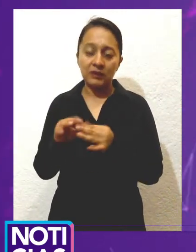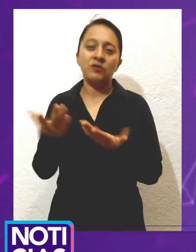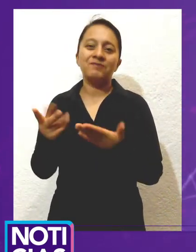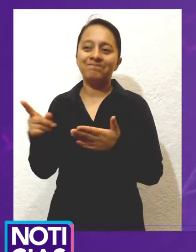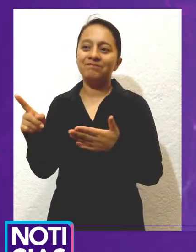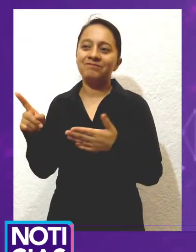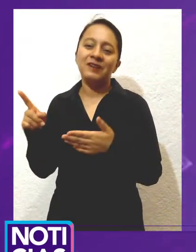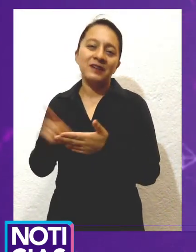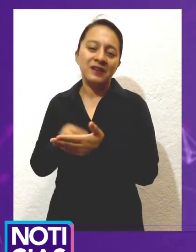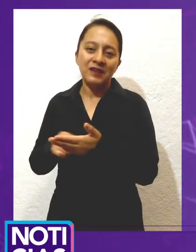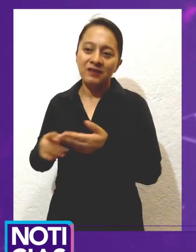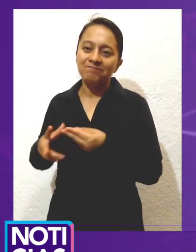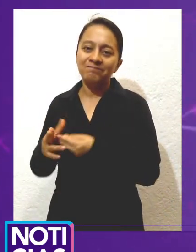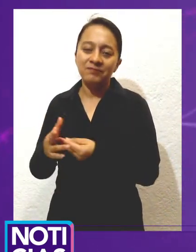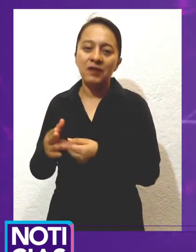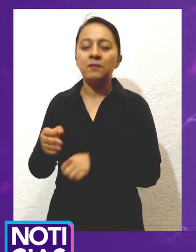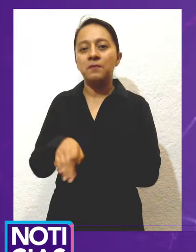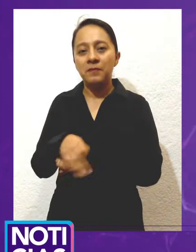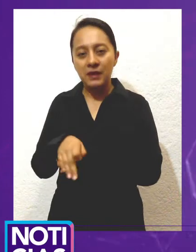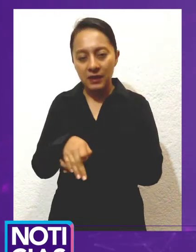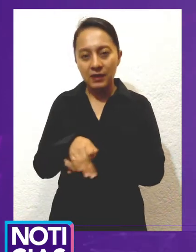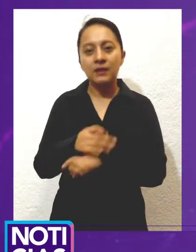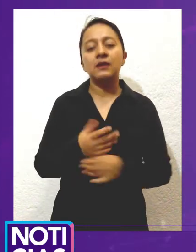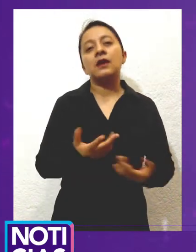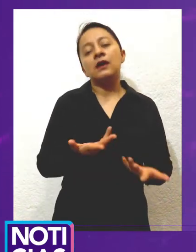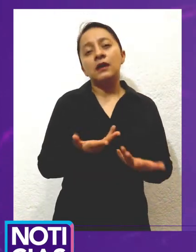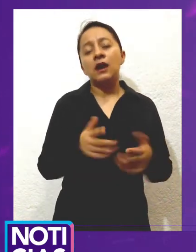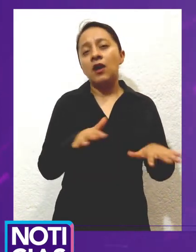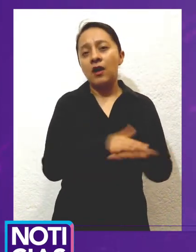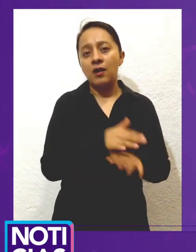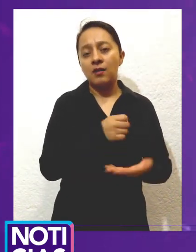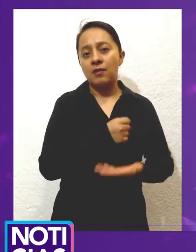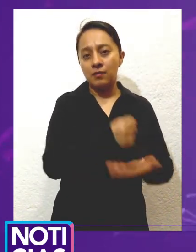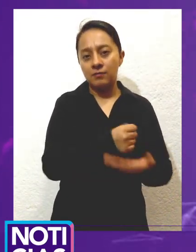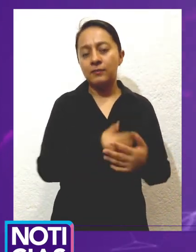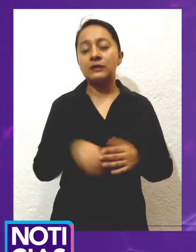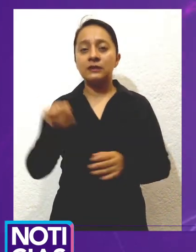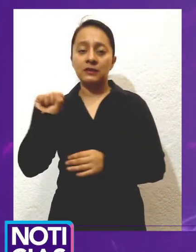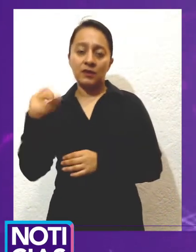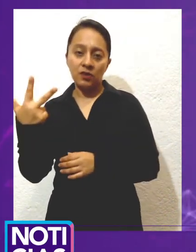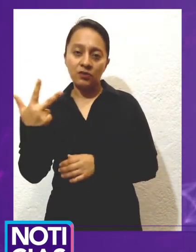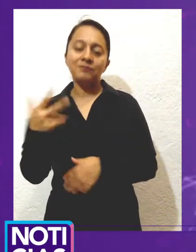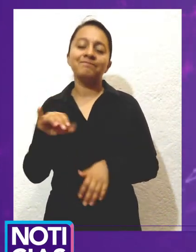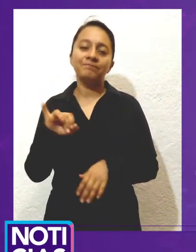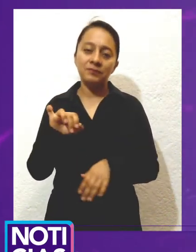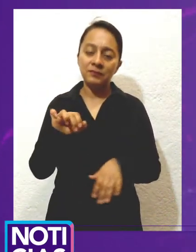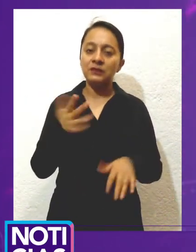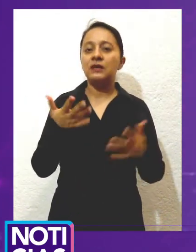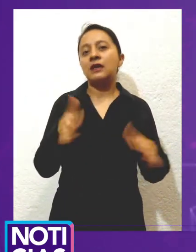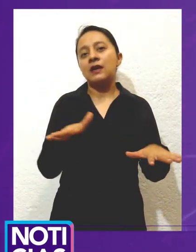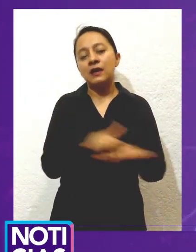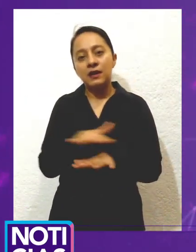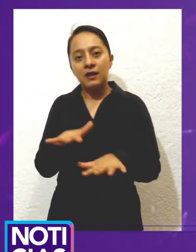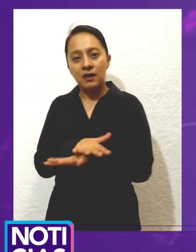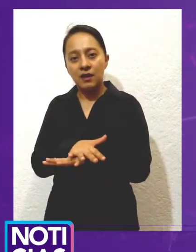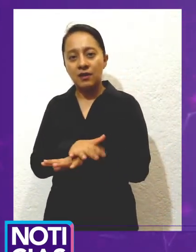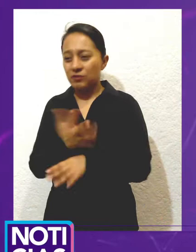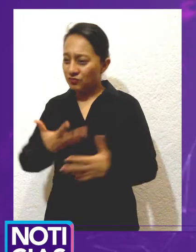de condiciones colectivas de trabajo y todo ello lo han hecho los sindicatos y las empresas de común acuerdo.